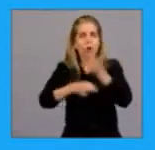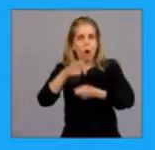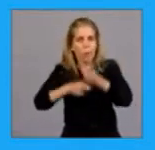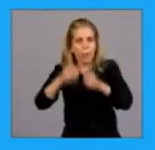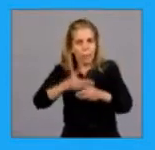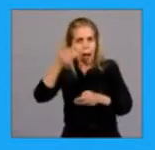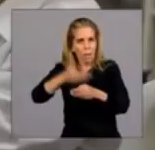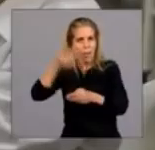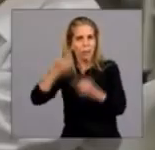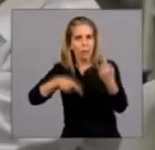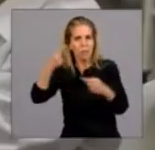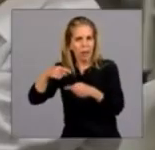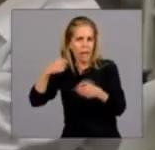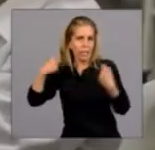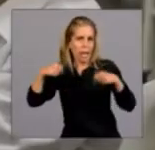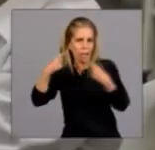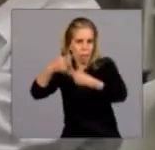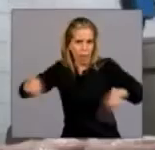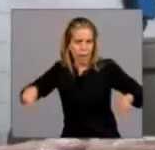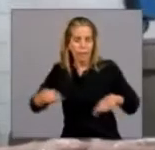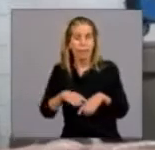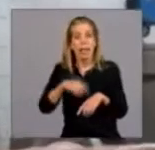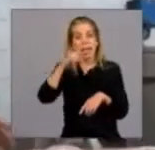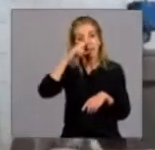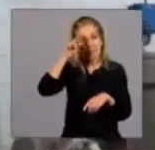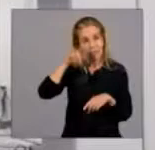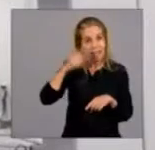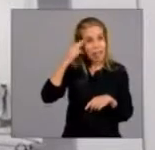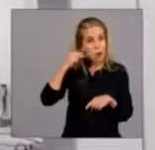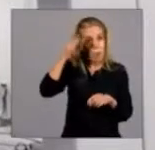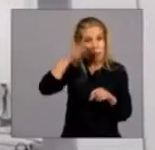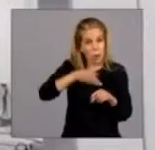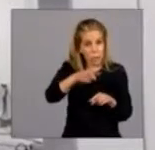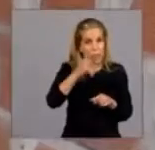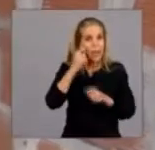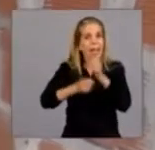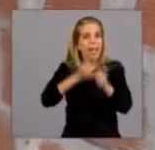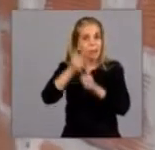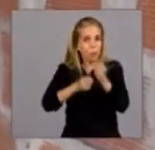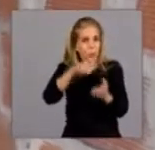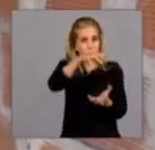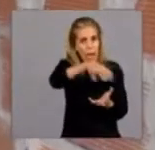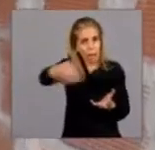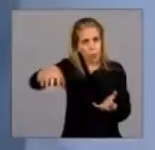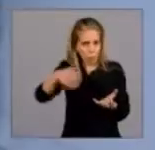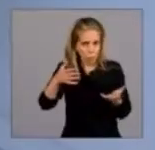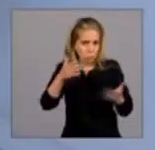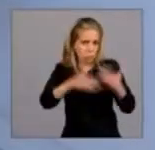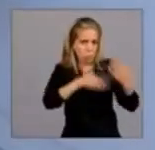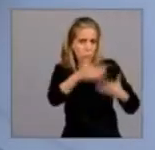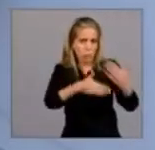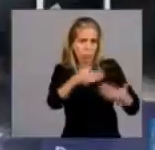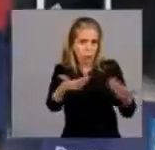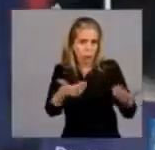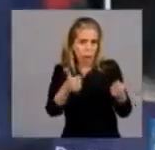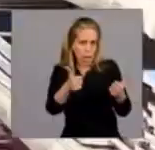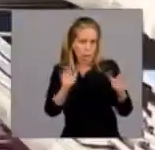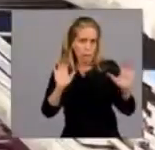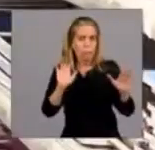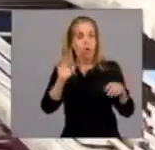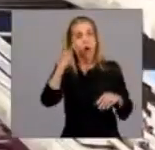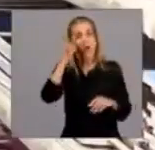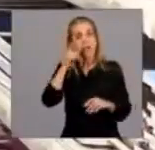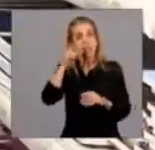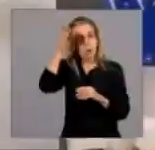emprendimientos productivos. El 79% de las industrias no tiene restricciones para su funcionamiento, lo mismo que el